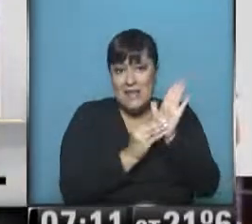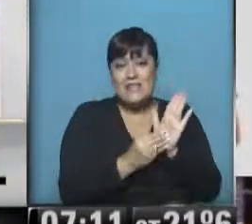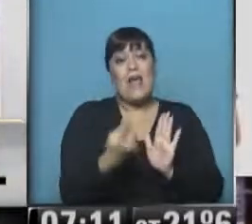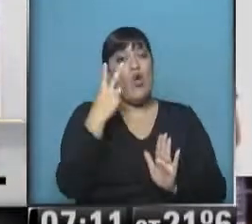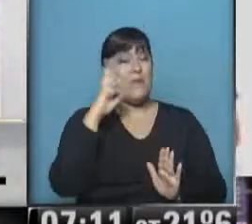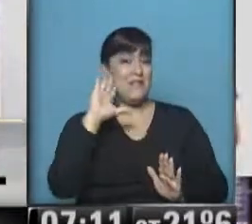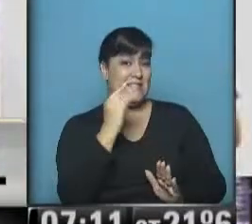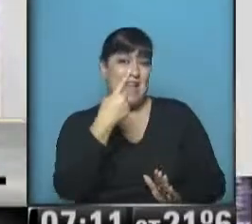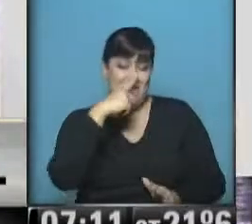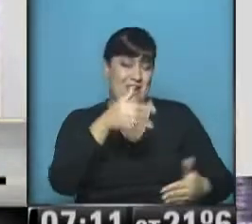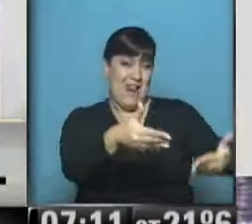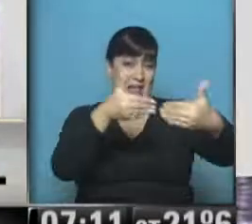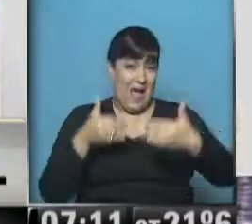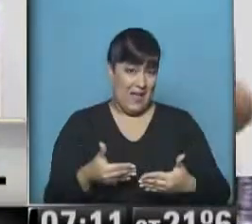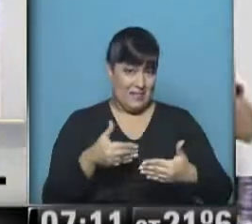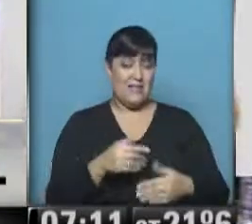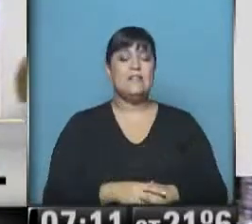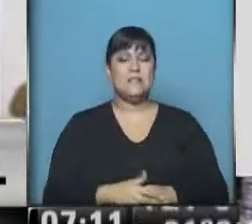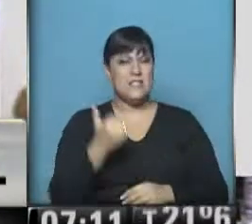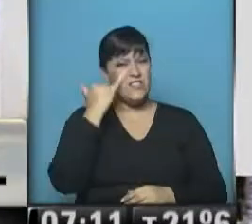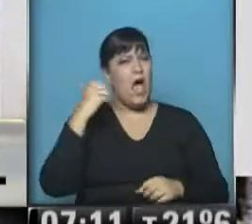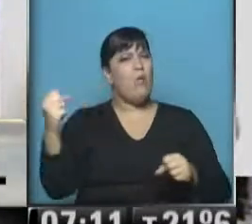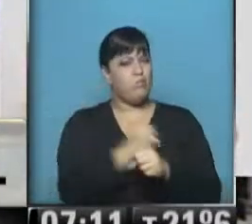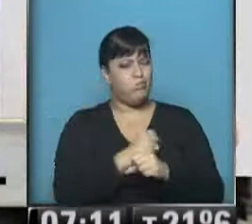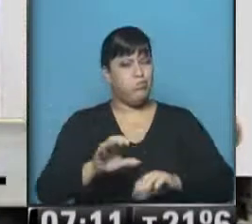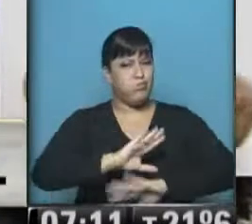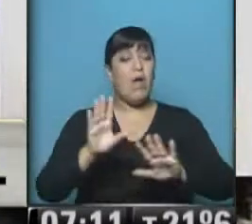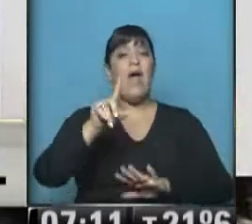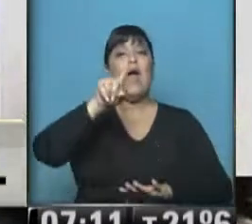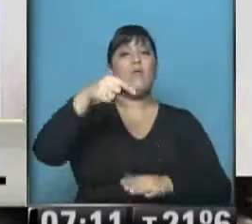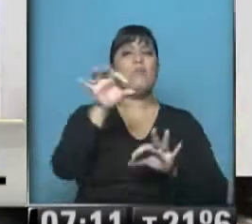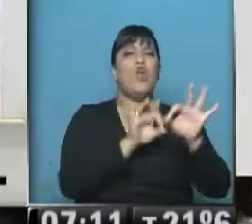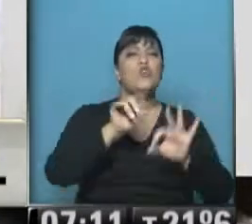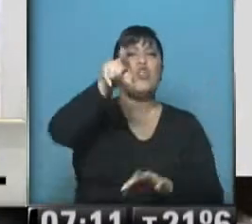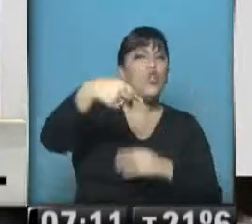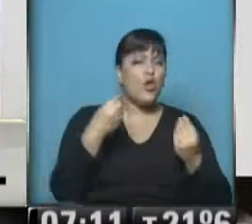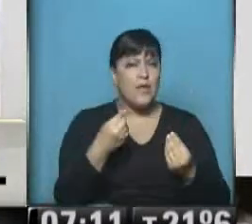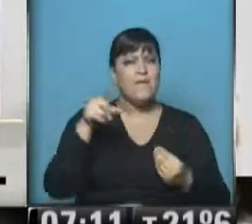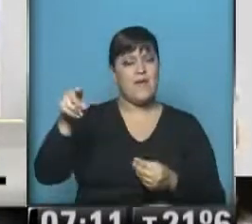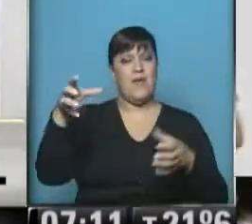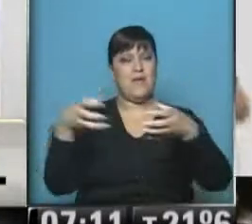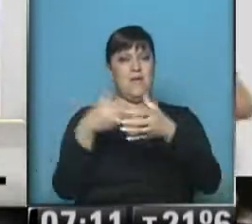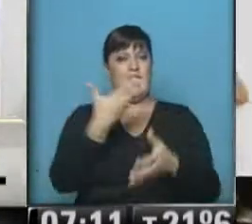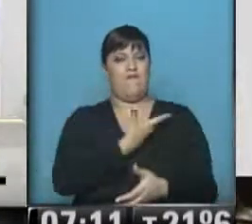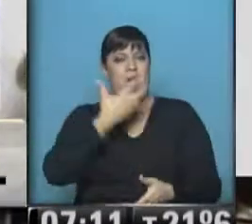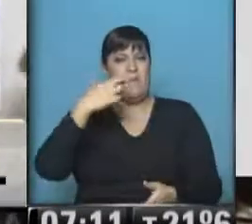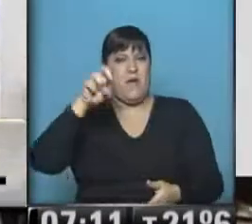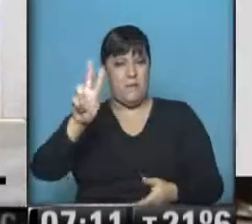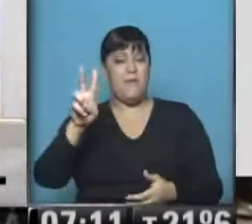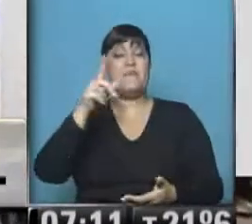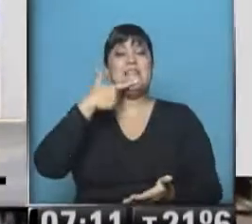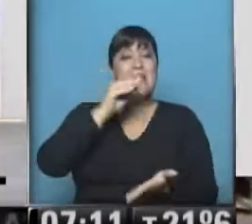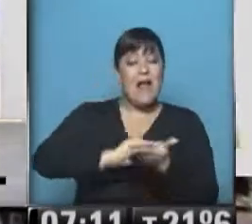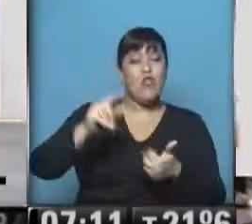iniciativa que se convirtió finalmente en ley fue elaborada por el Frente para la Victoria, los senadores Pichetto